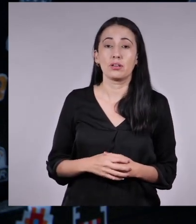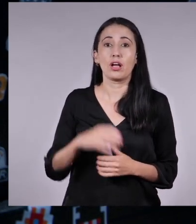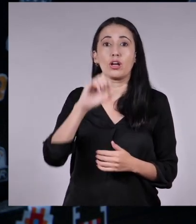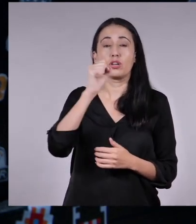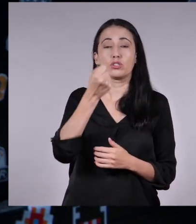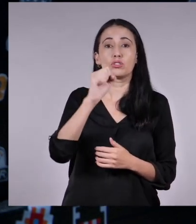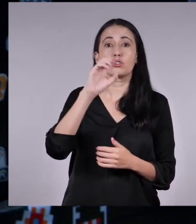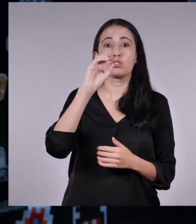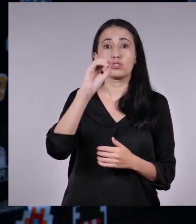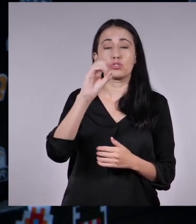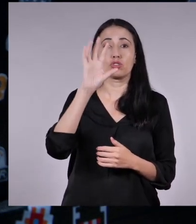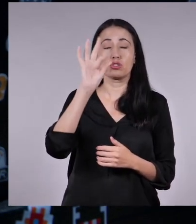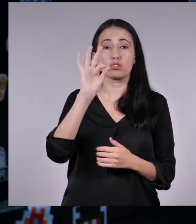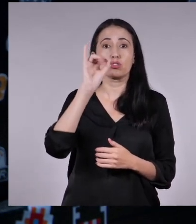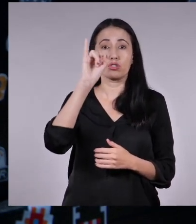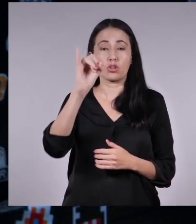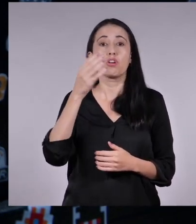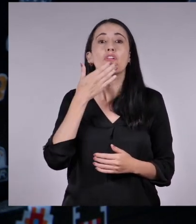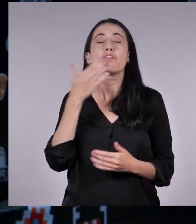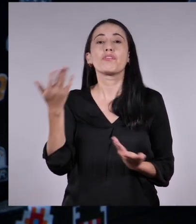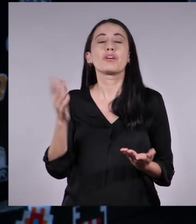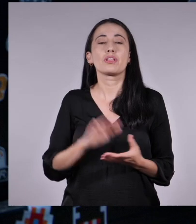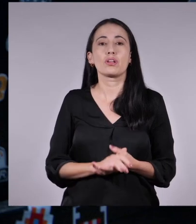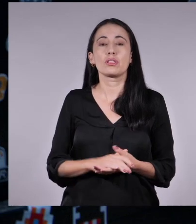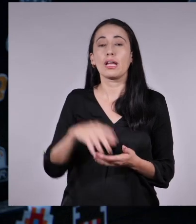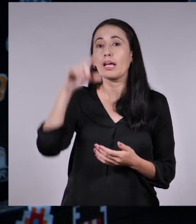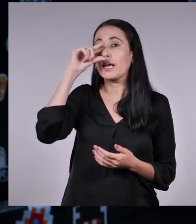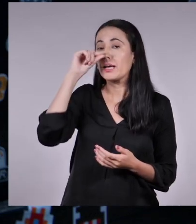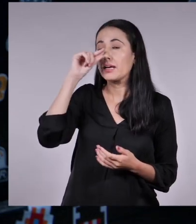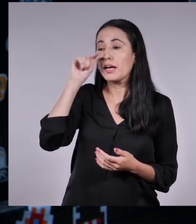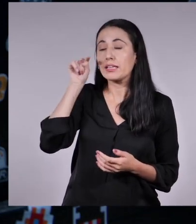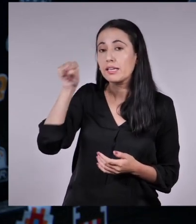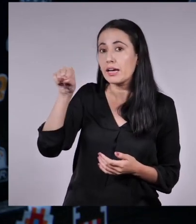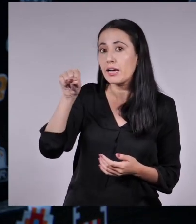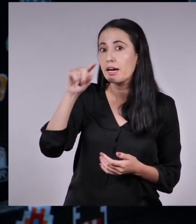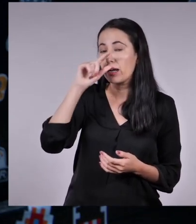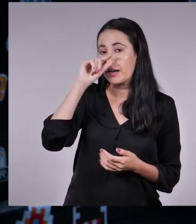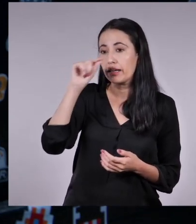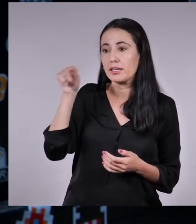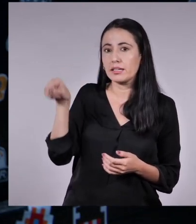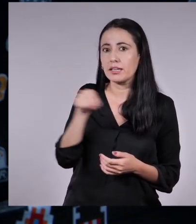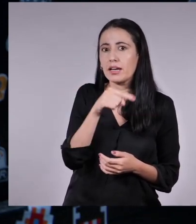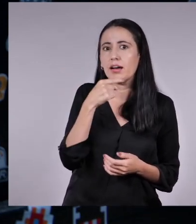Sofie Puffy, desde el Tambo, en Cañar, me dice que revise el canal de Nasdaily.